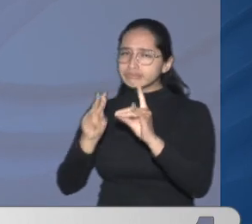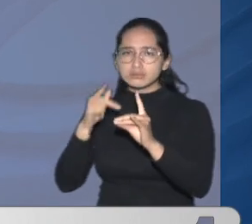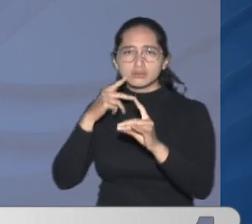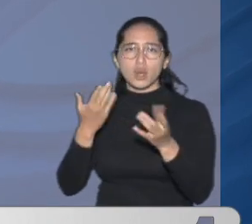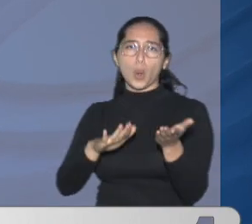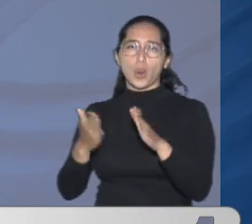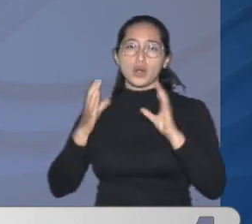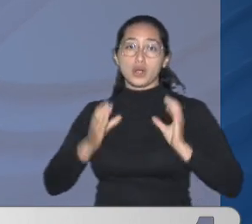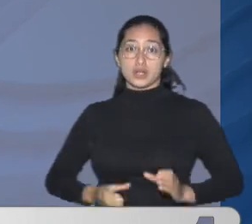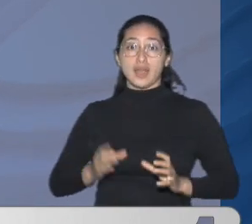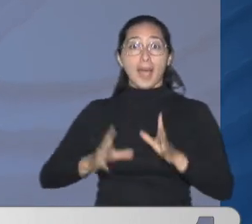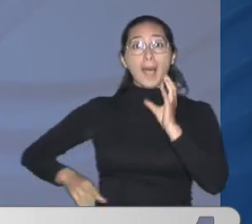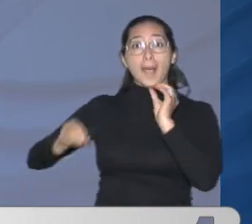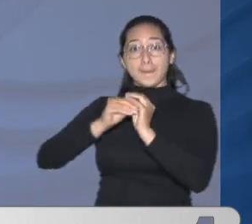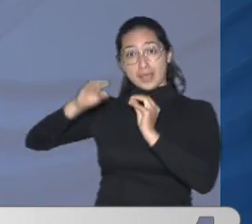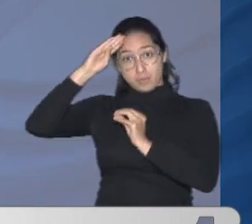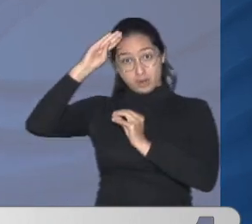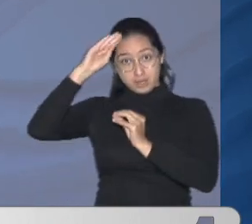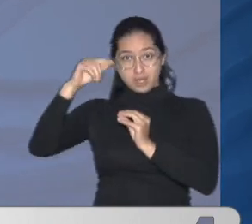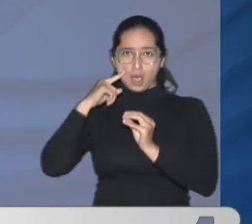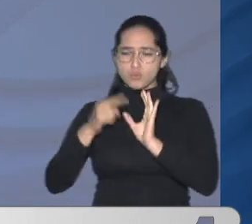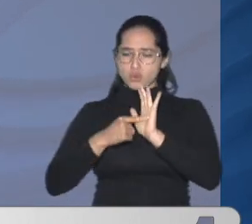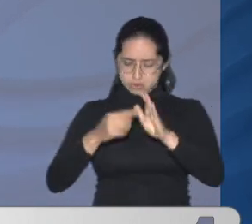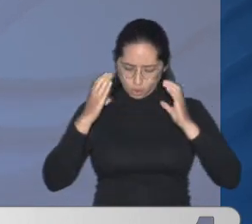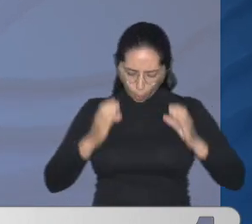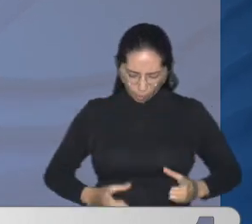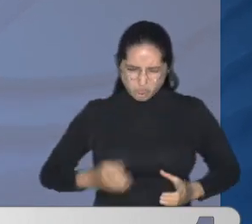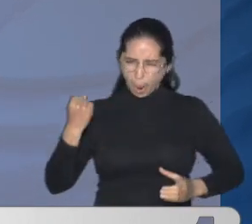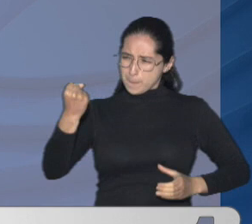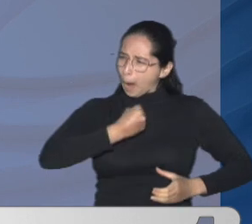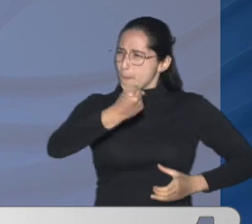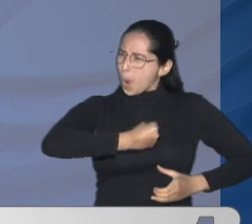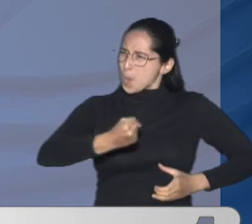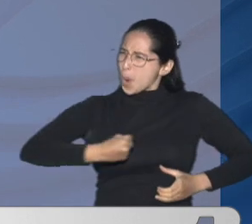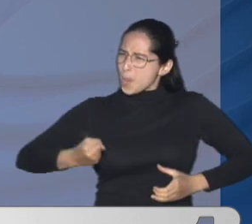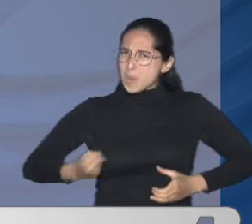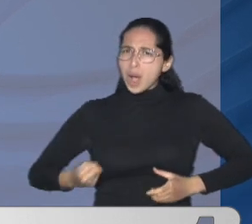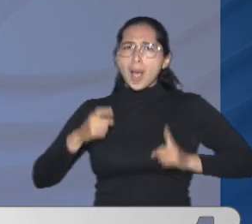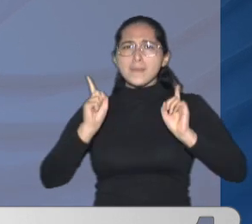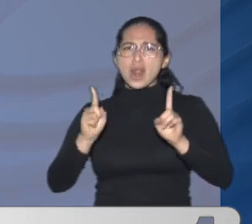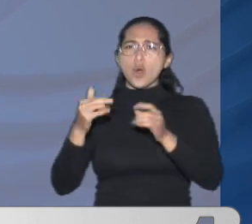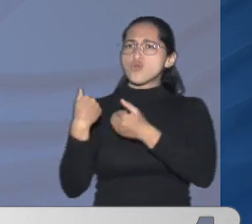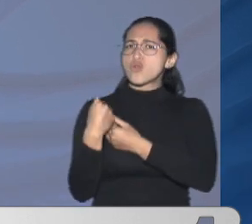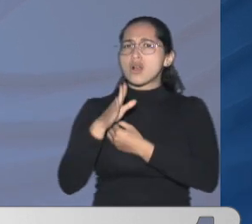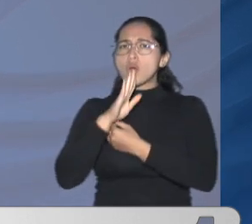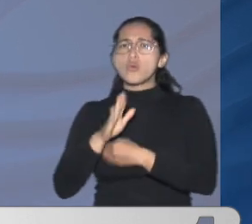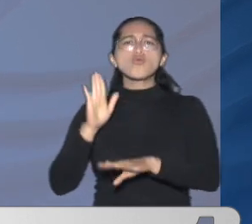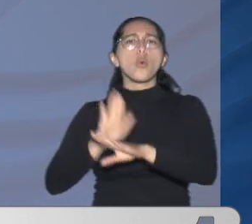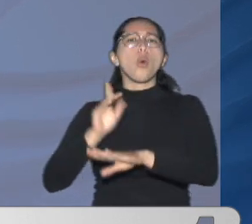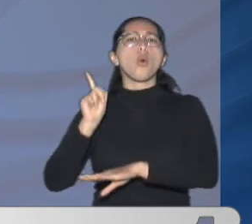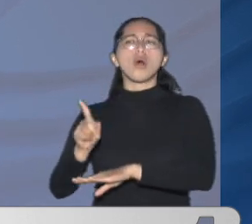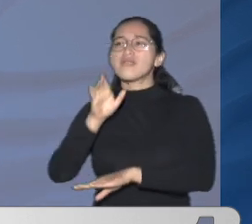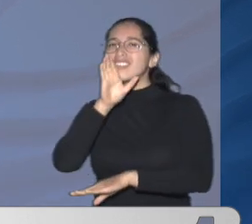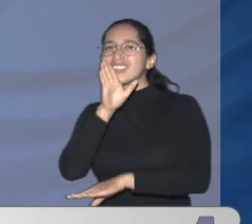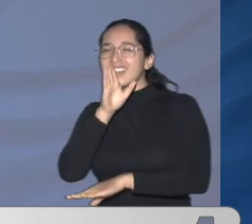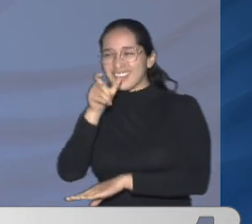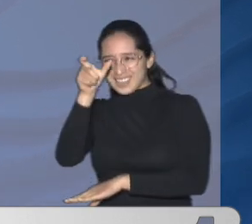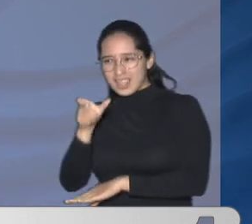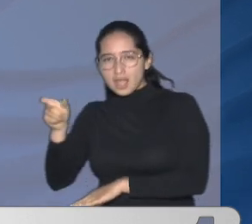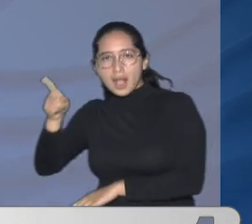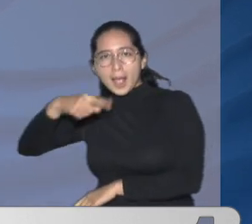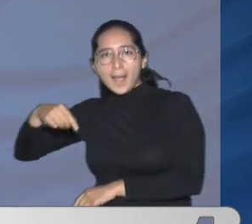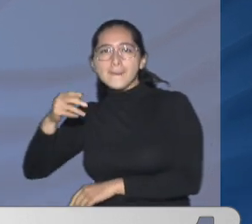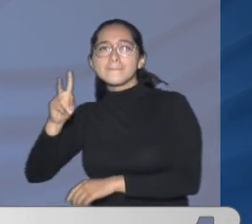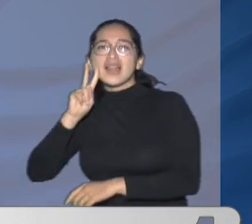reveló Que fue atacada Varias veces Con arma blanca Se presume Que los responsables Serían venezolanos A quienes les prestaba El servicio de alquiler De